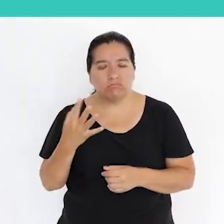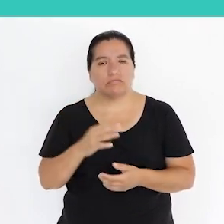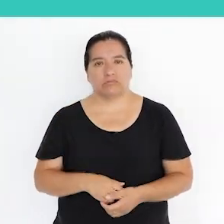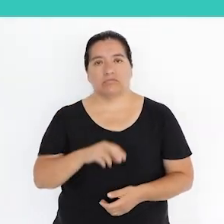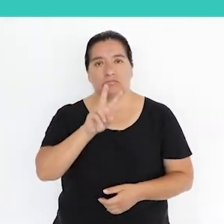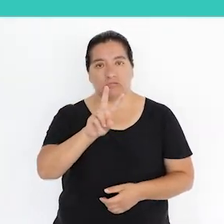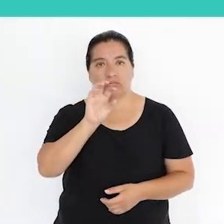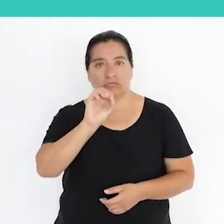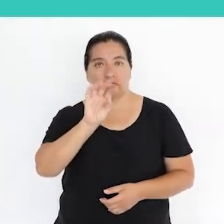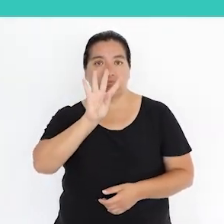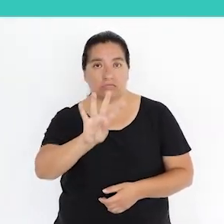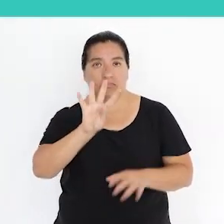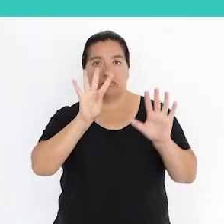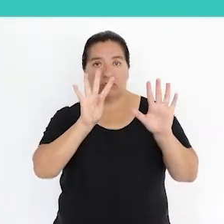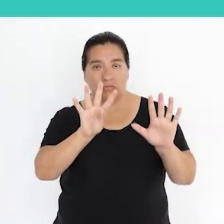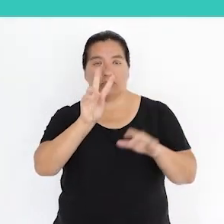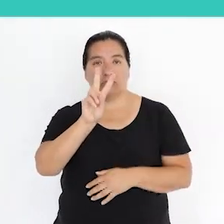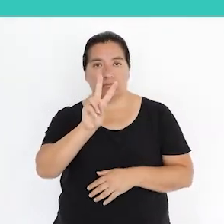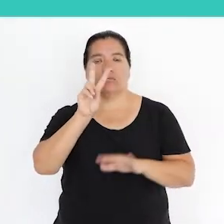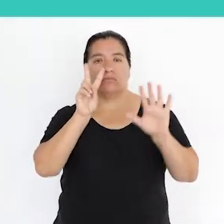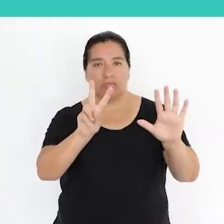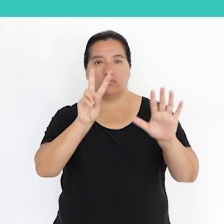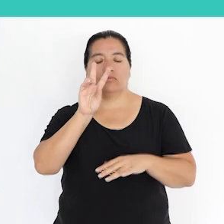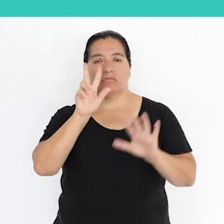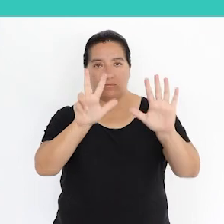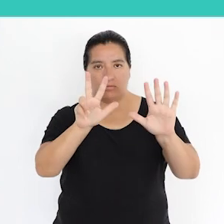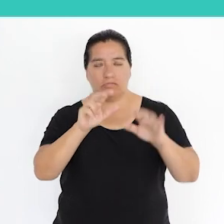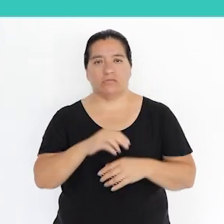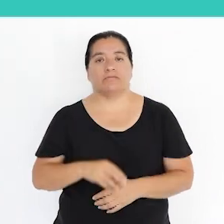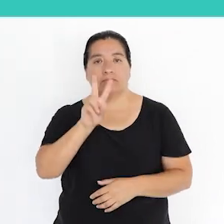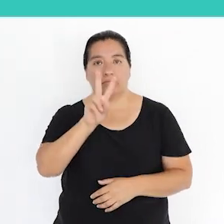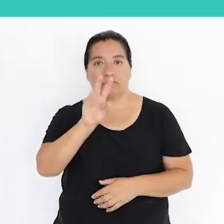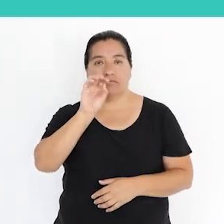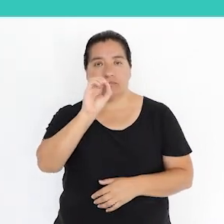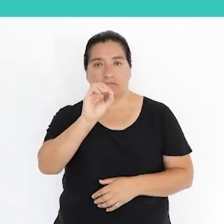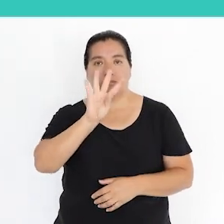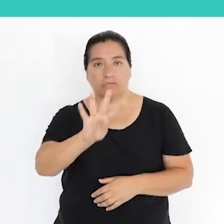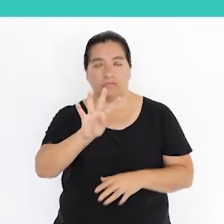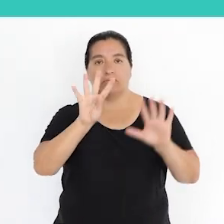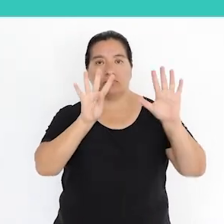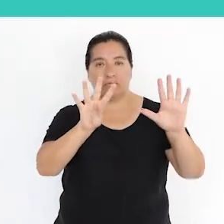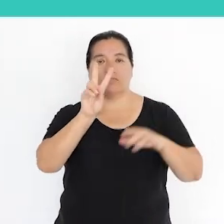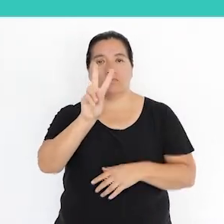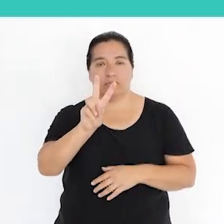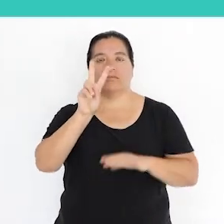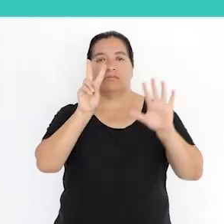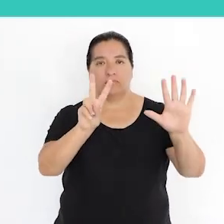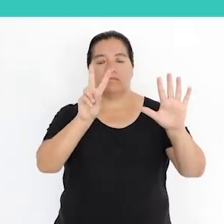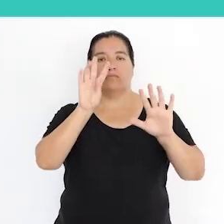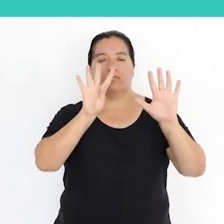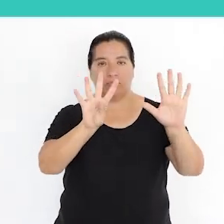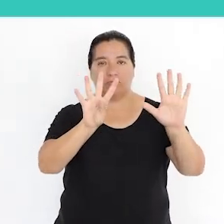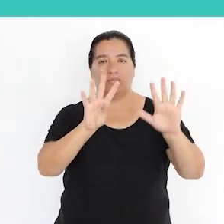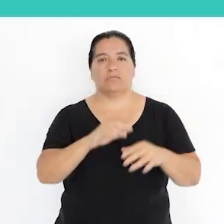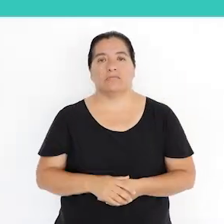204-9278, 204-9279,